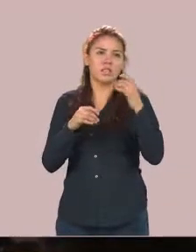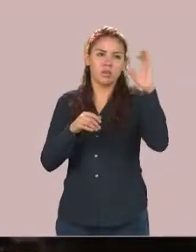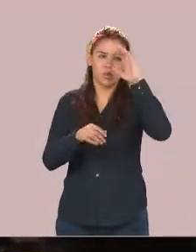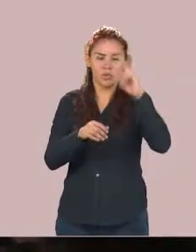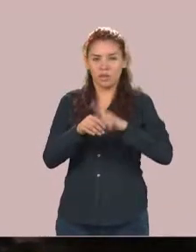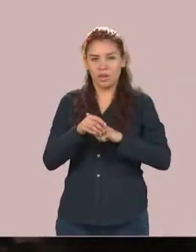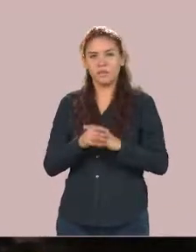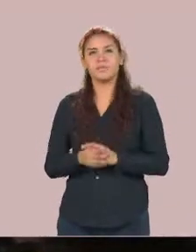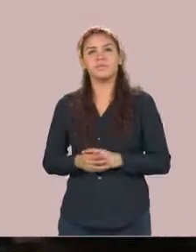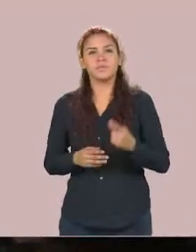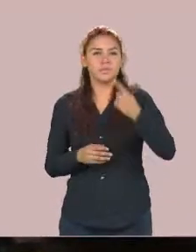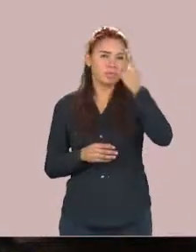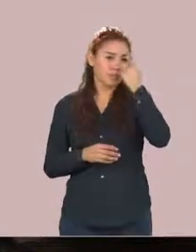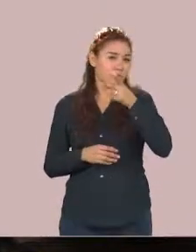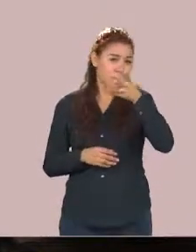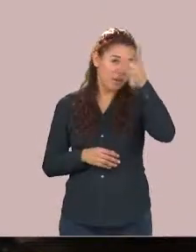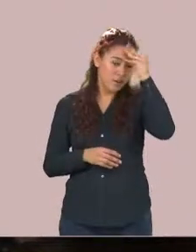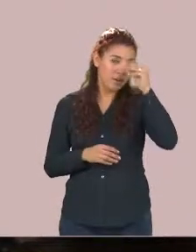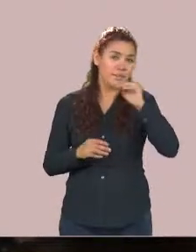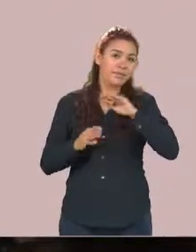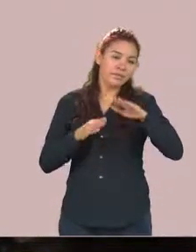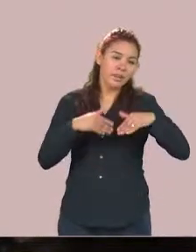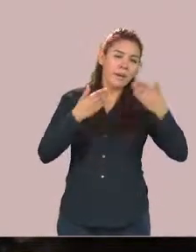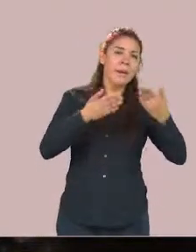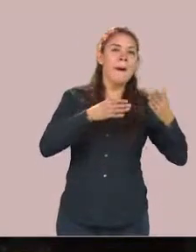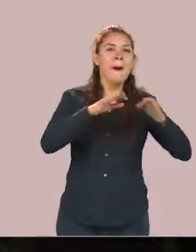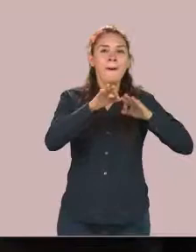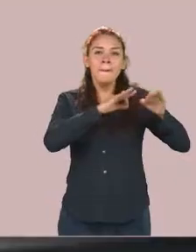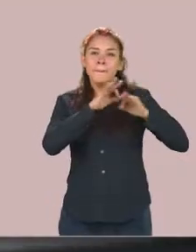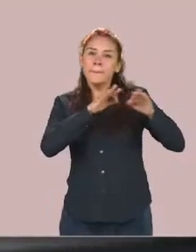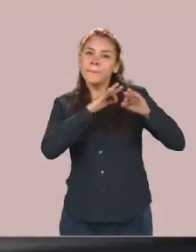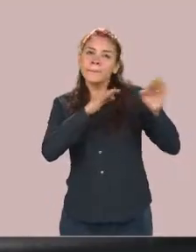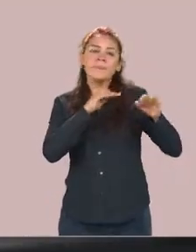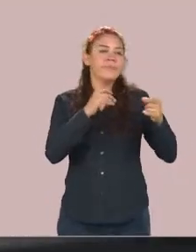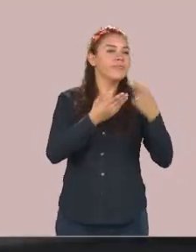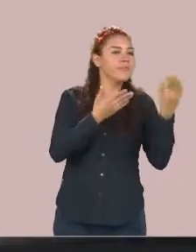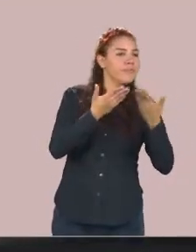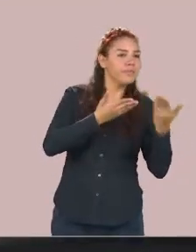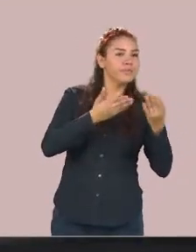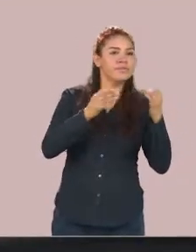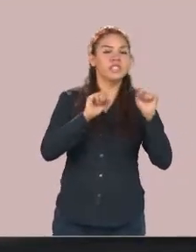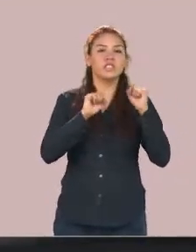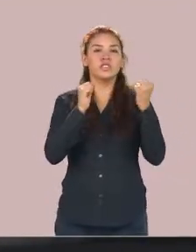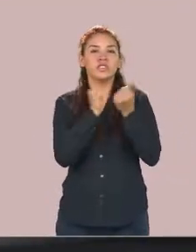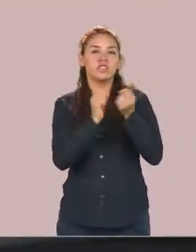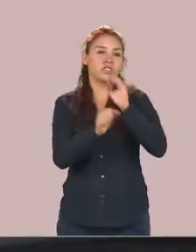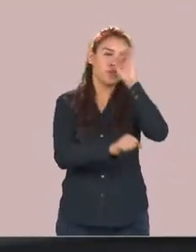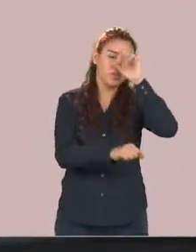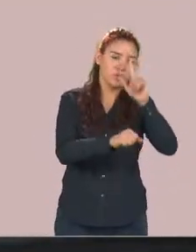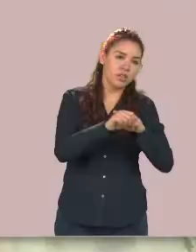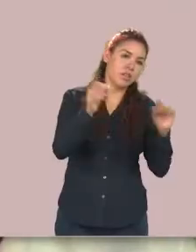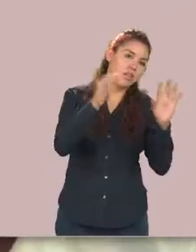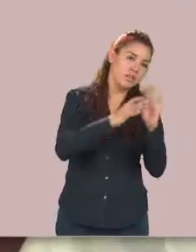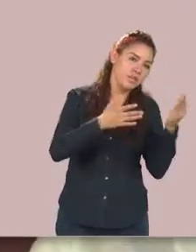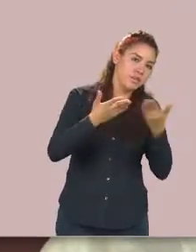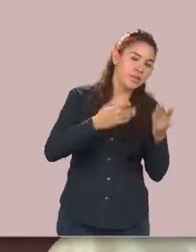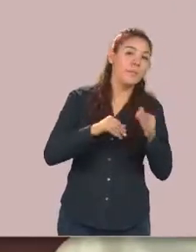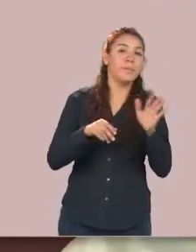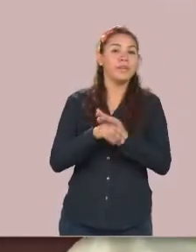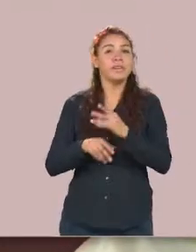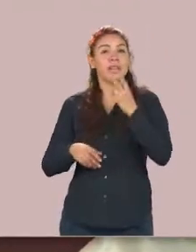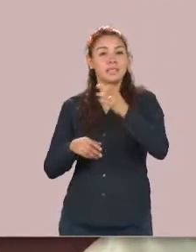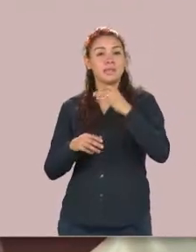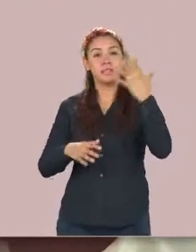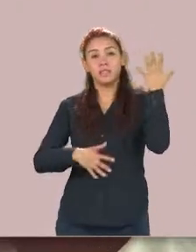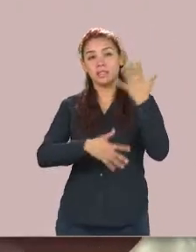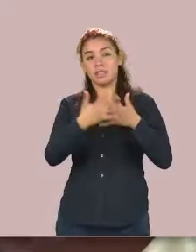mercado laboral con la intervención directa de propuestas de desarrollo socioculturales bajo este contexto es que esta opción de estudios festeja 15 años de ser